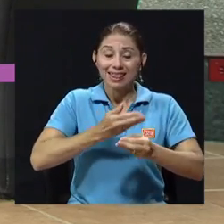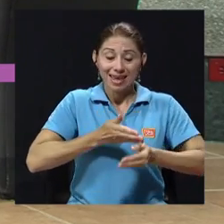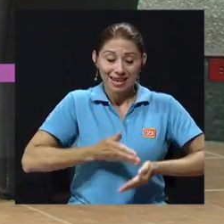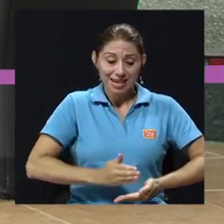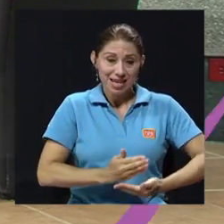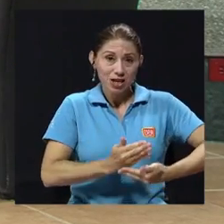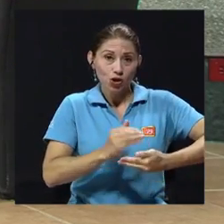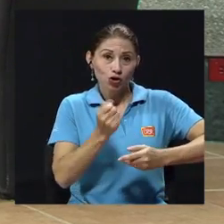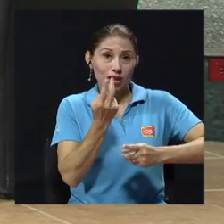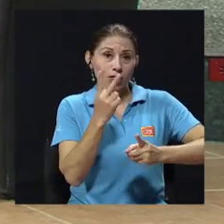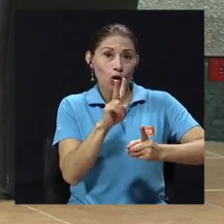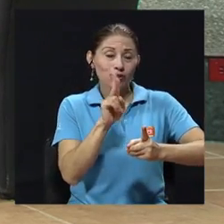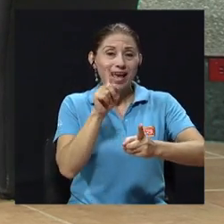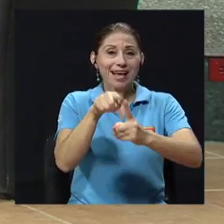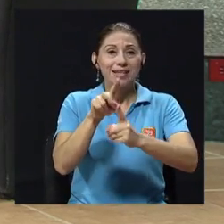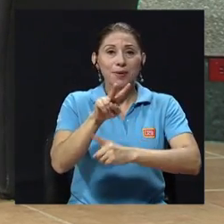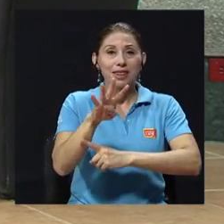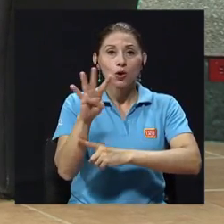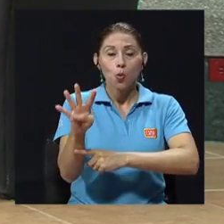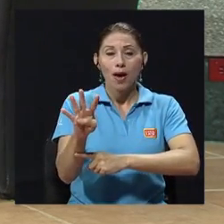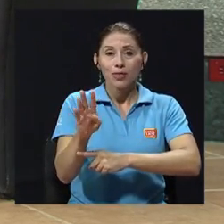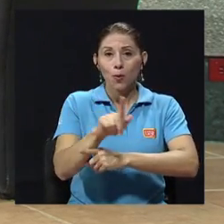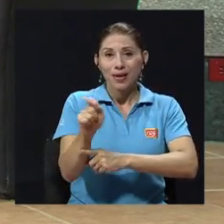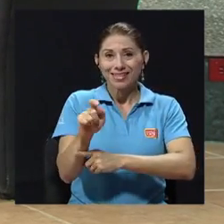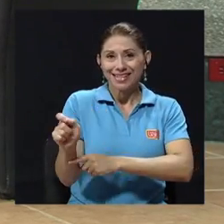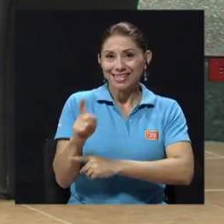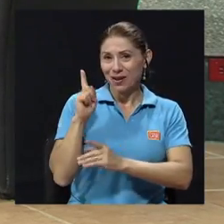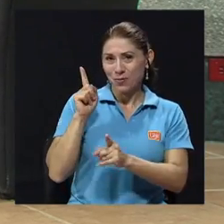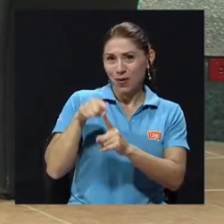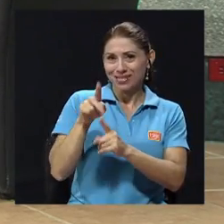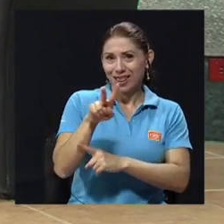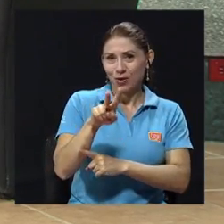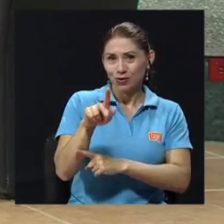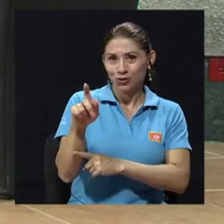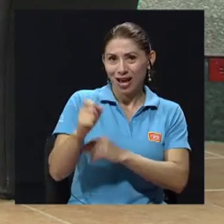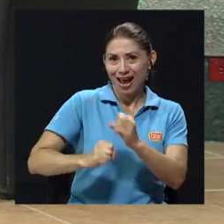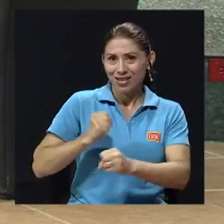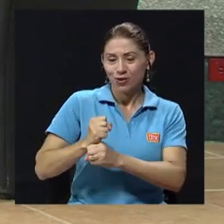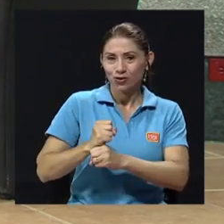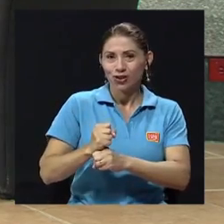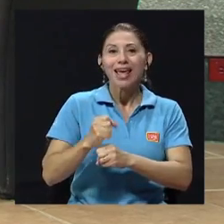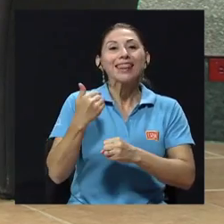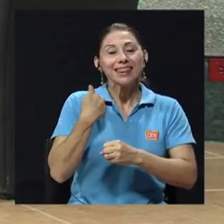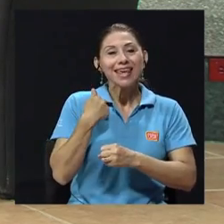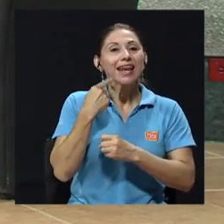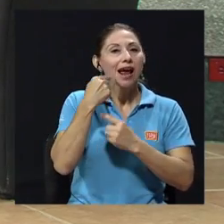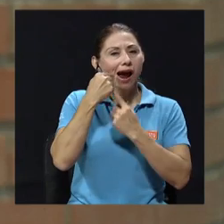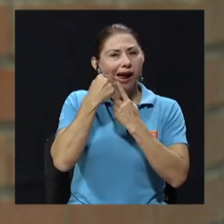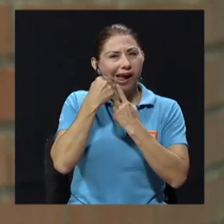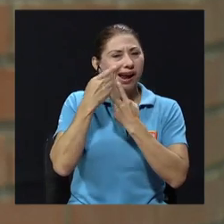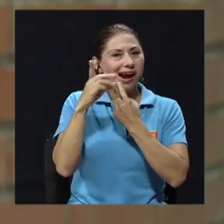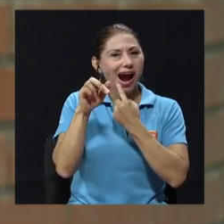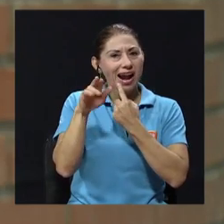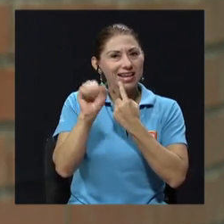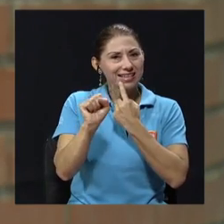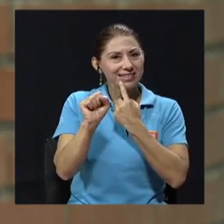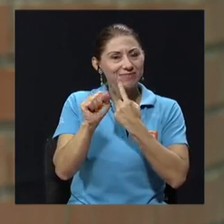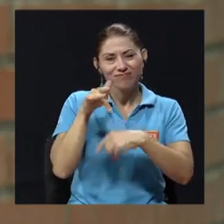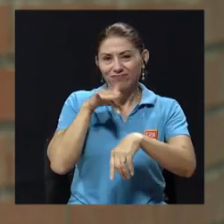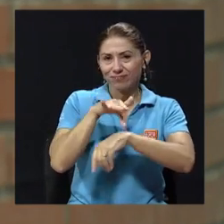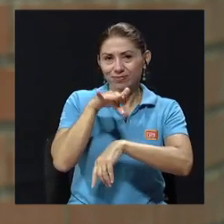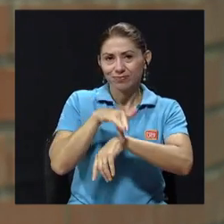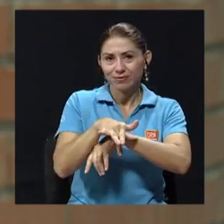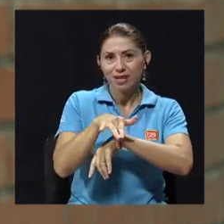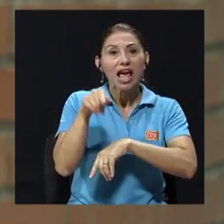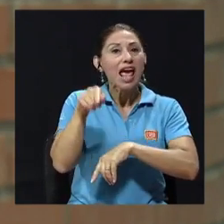meses presenta caries dental activa, lo que se llama caries de la temprana infancia. Y eso está muy asociado